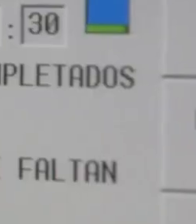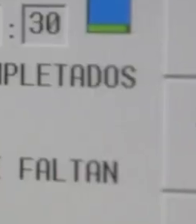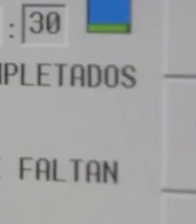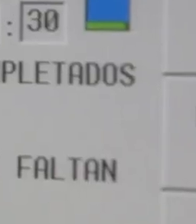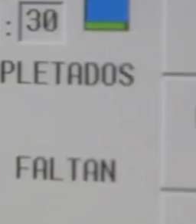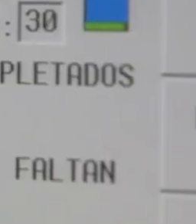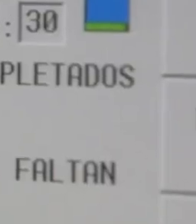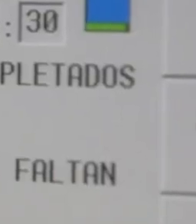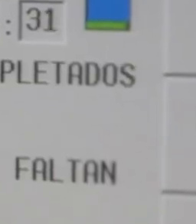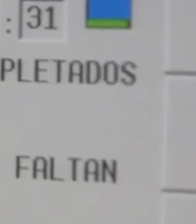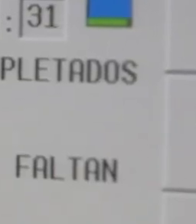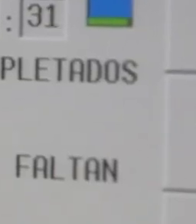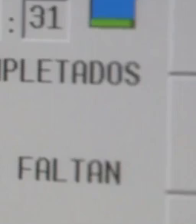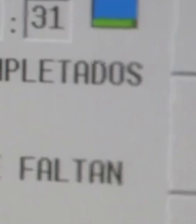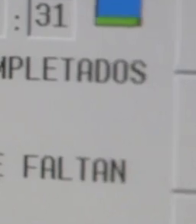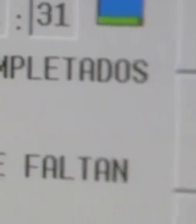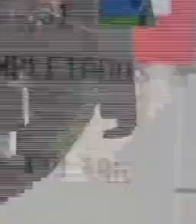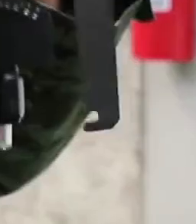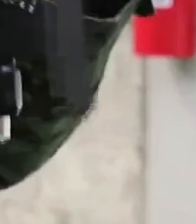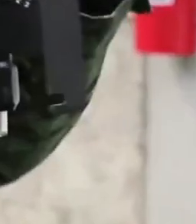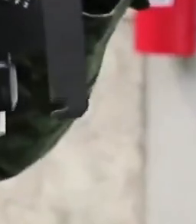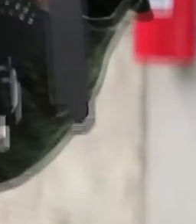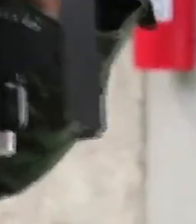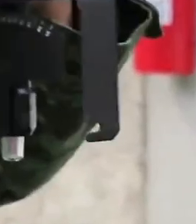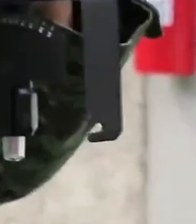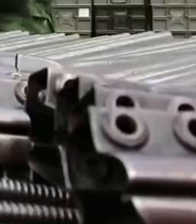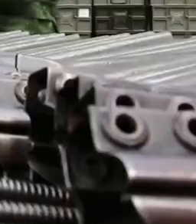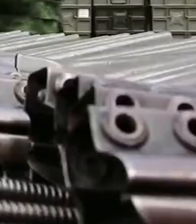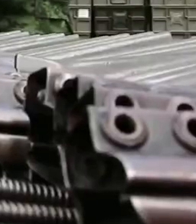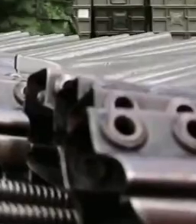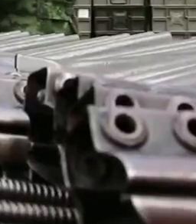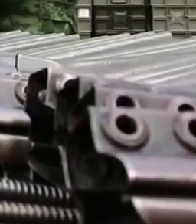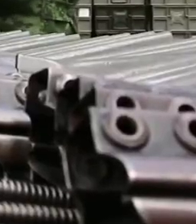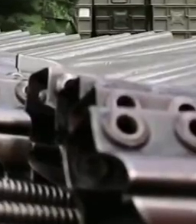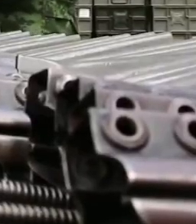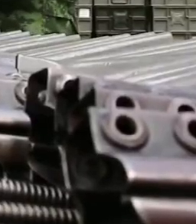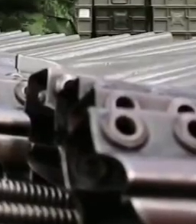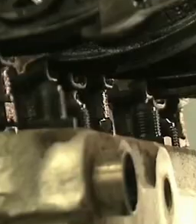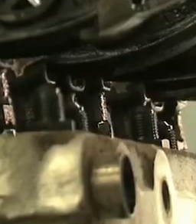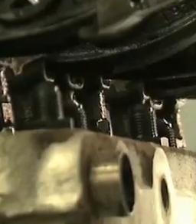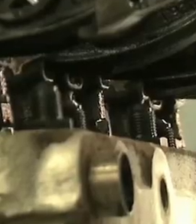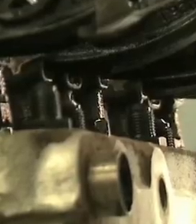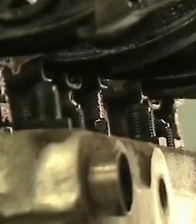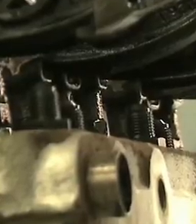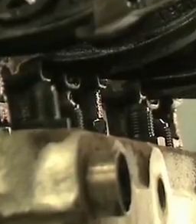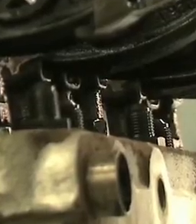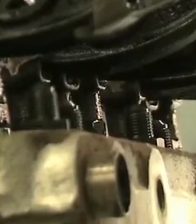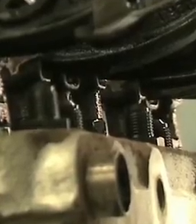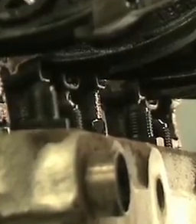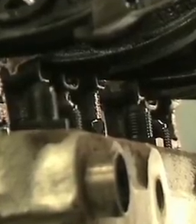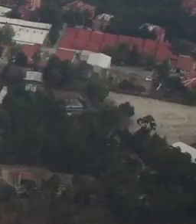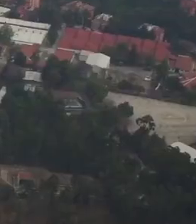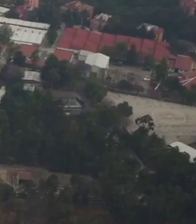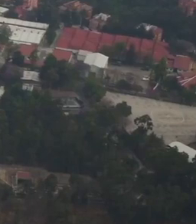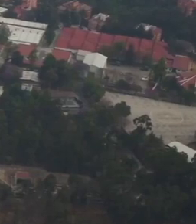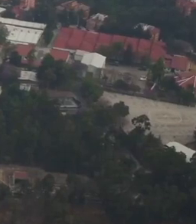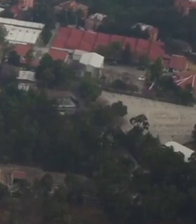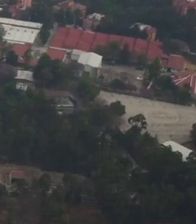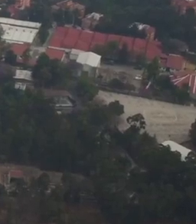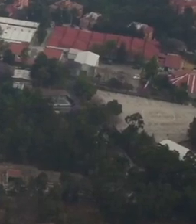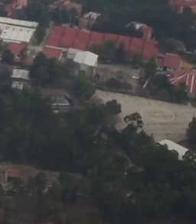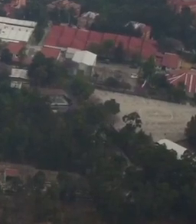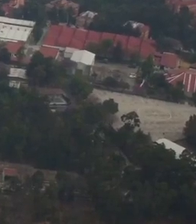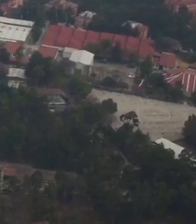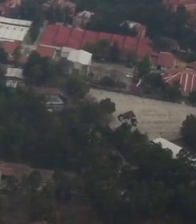las capacidades fabriles y tecnológicas, por lo que desde el punto de vista técnico, económico y estratégico, el predio de